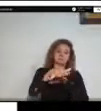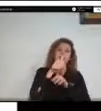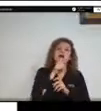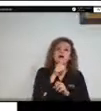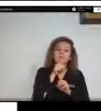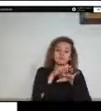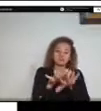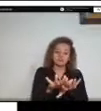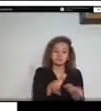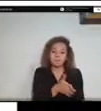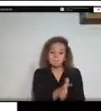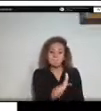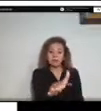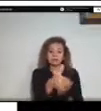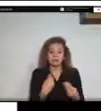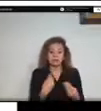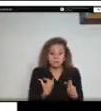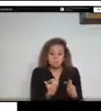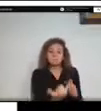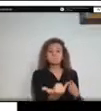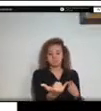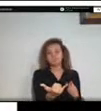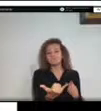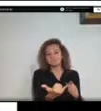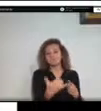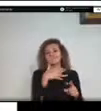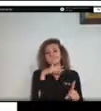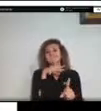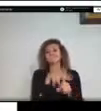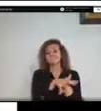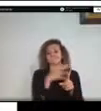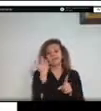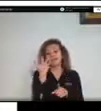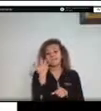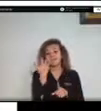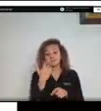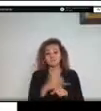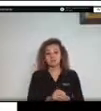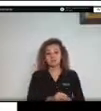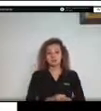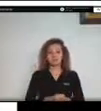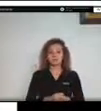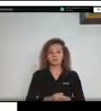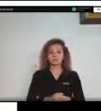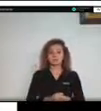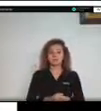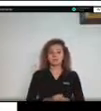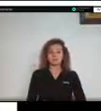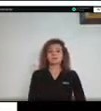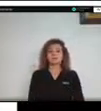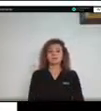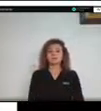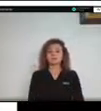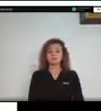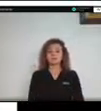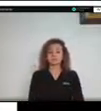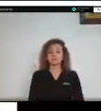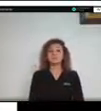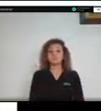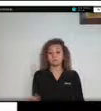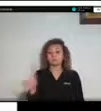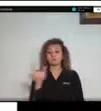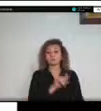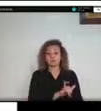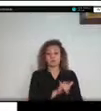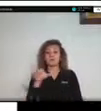e incluso las especies que se consumen a otras a los depredadores incluso al ser humano al consumir